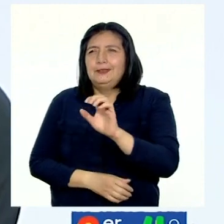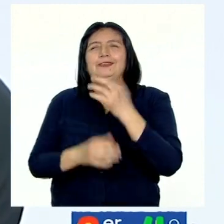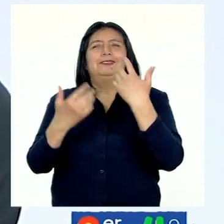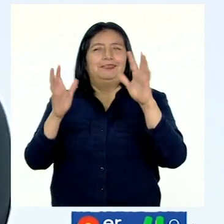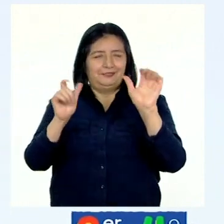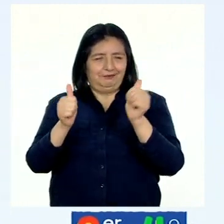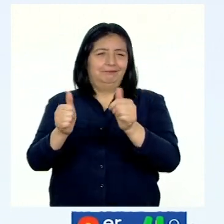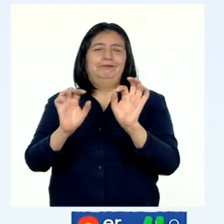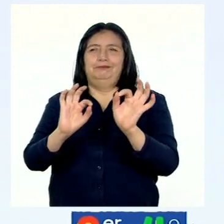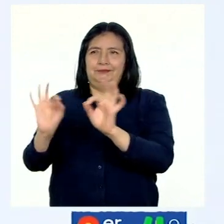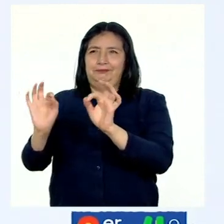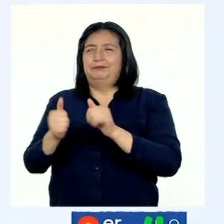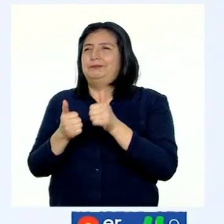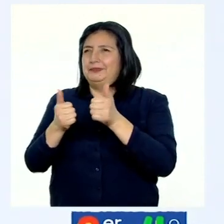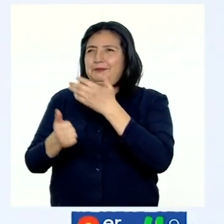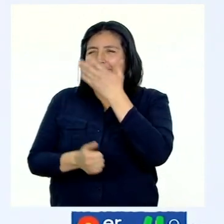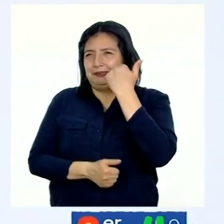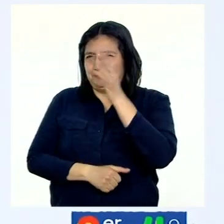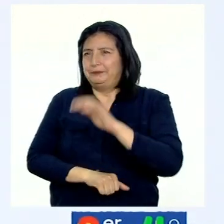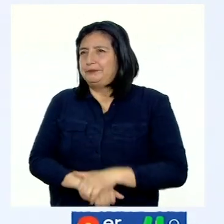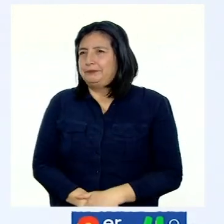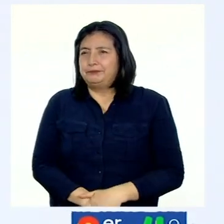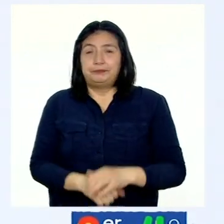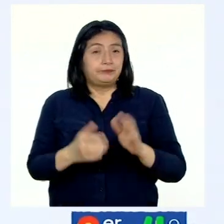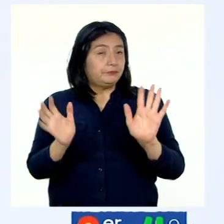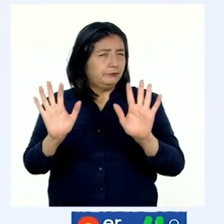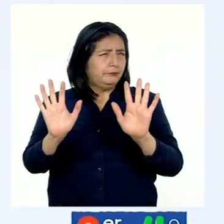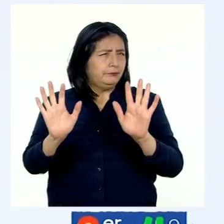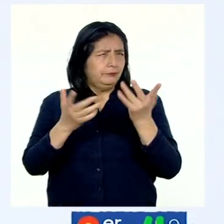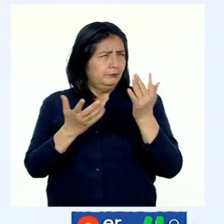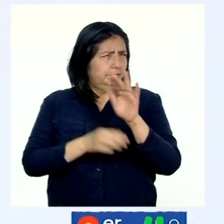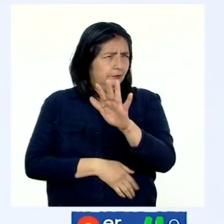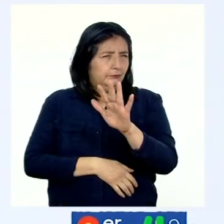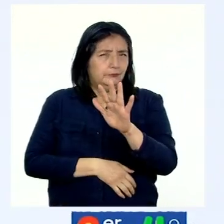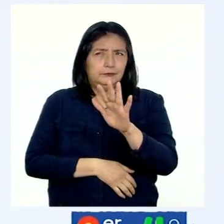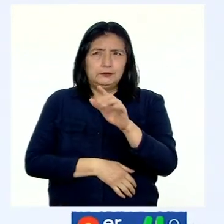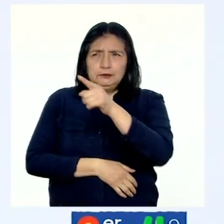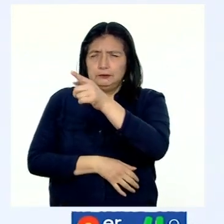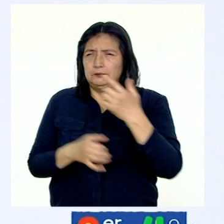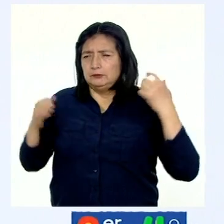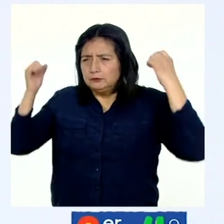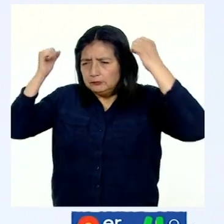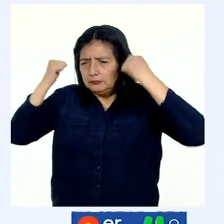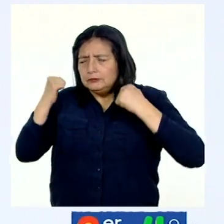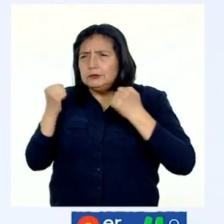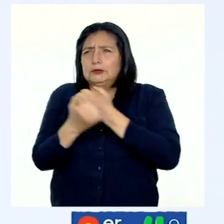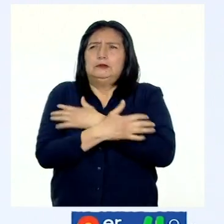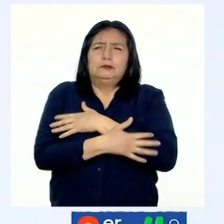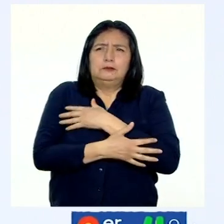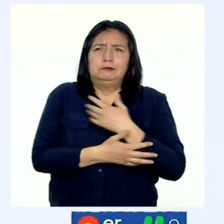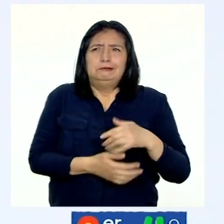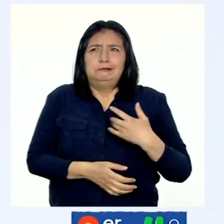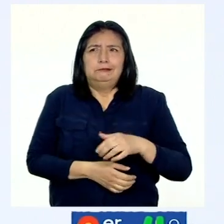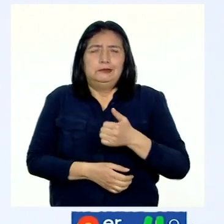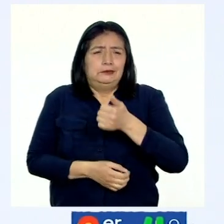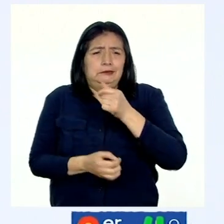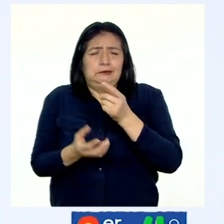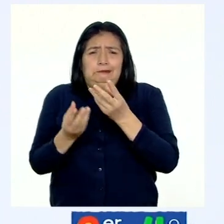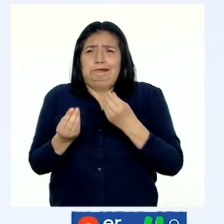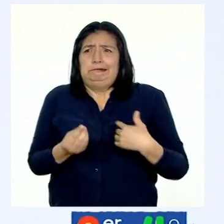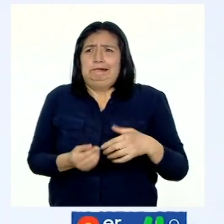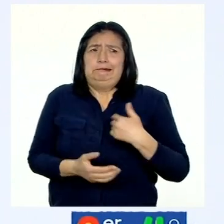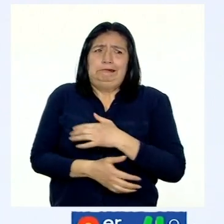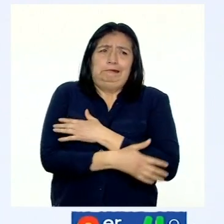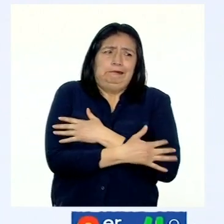Ahora sí, mucho mejor. Esperen, ¿alguien tiene una chompa por ahí? Con toda esta humedad tengo